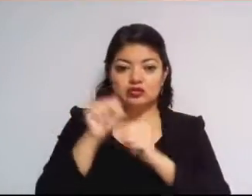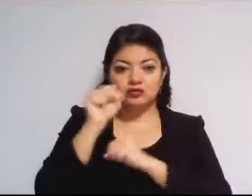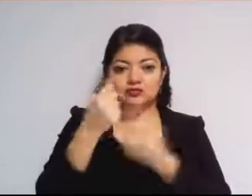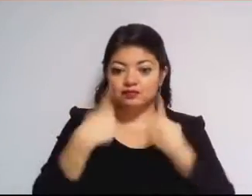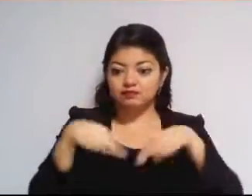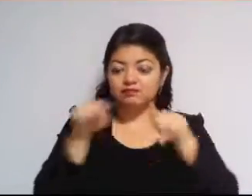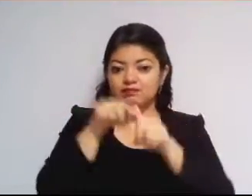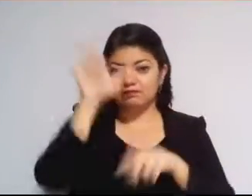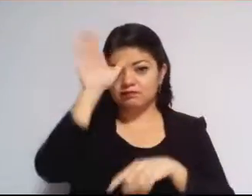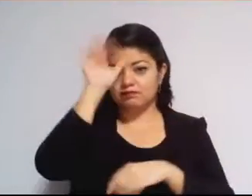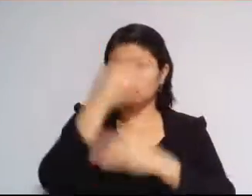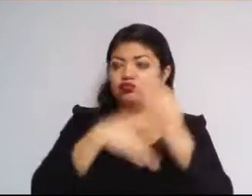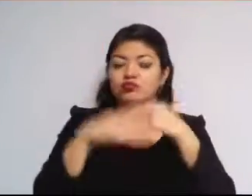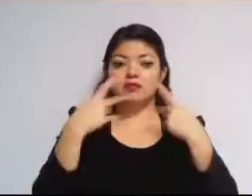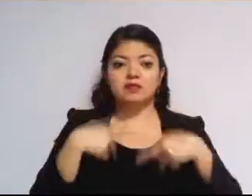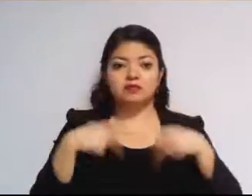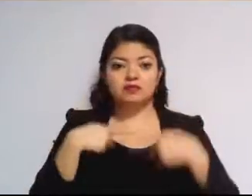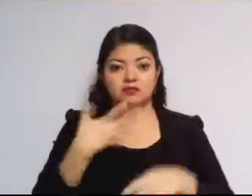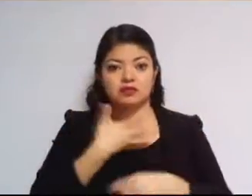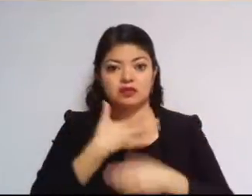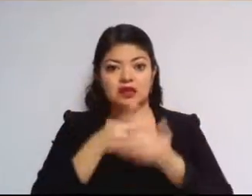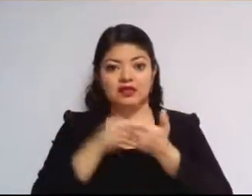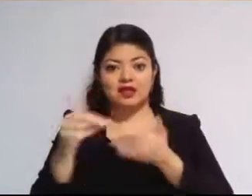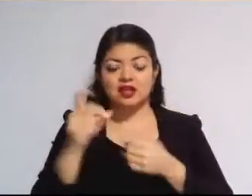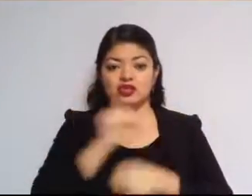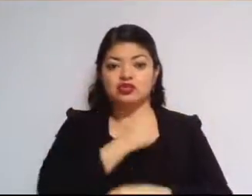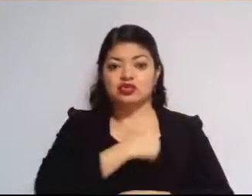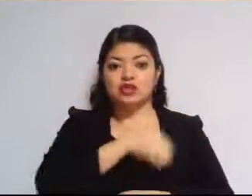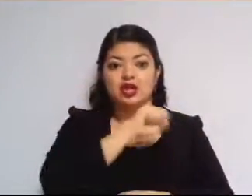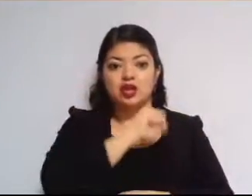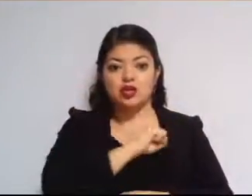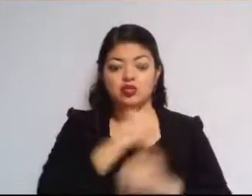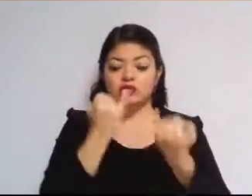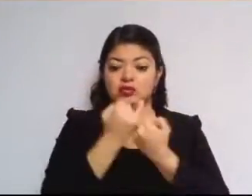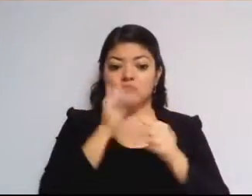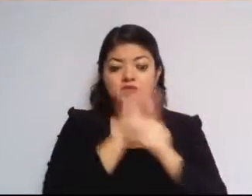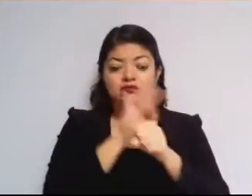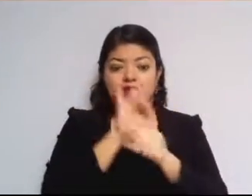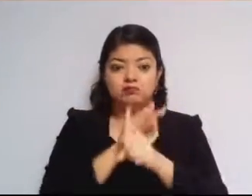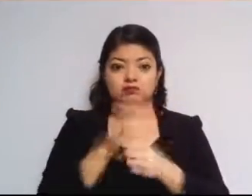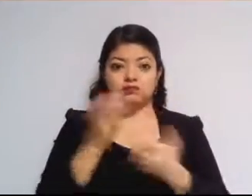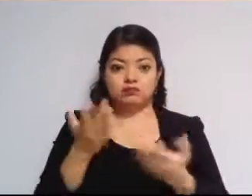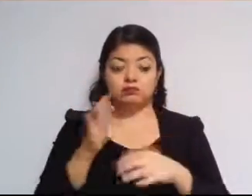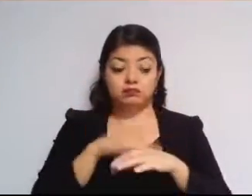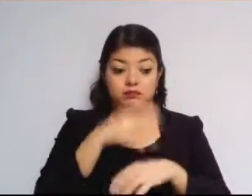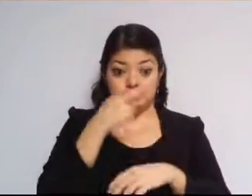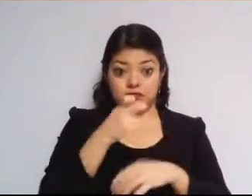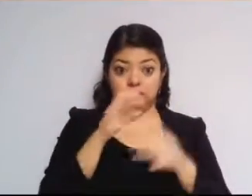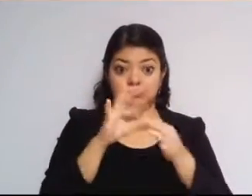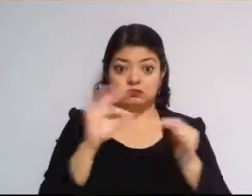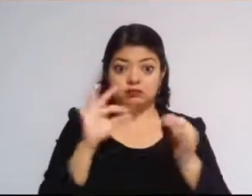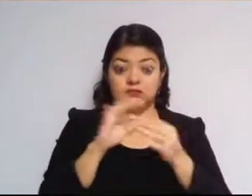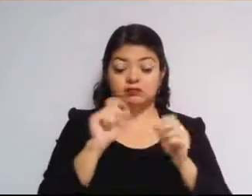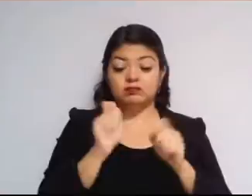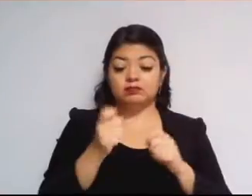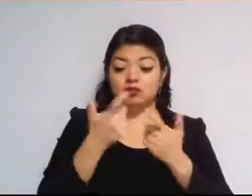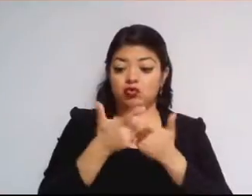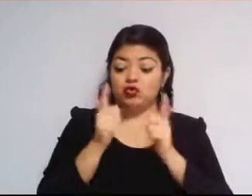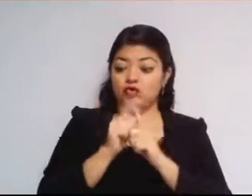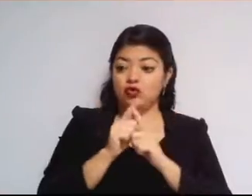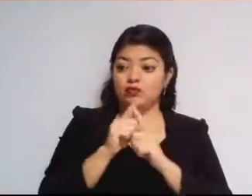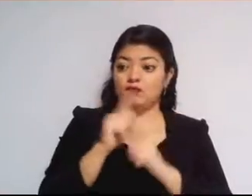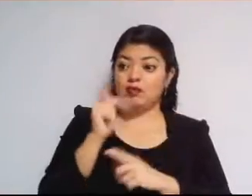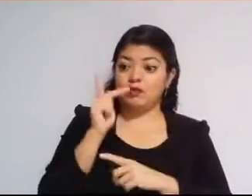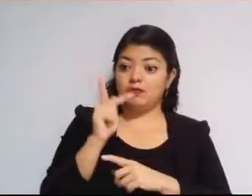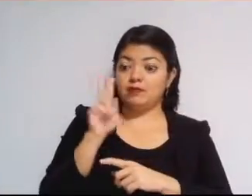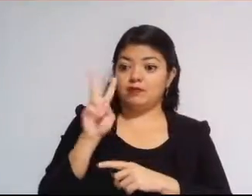toda persona tiene derecho a la salud y a la protección de la misma. Por lo anterior, la fracción del Partido Verde Ecologista del Estado de